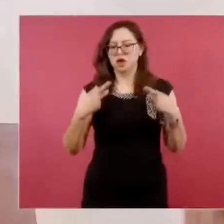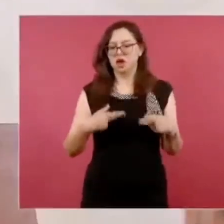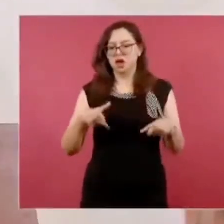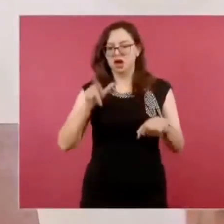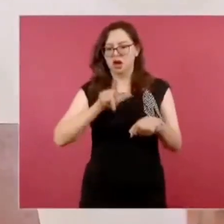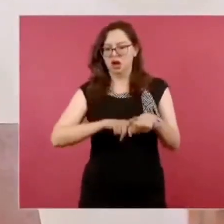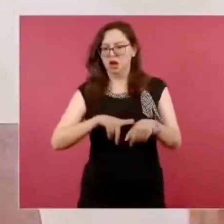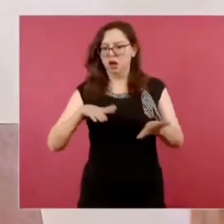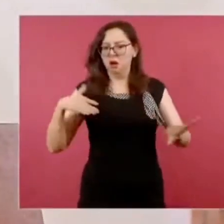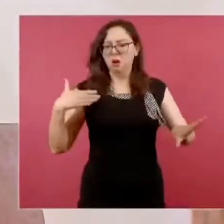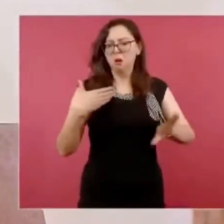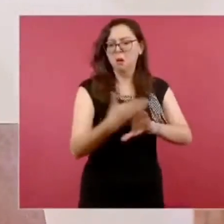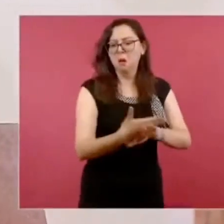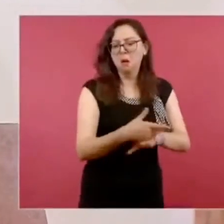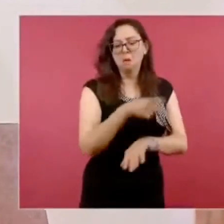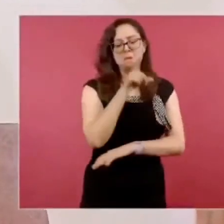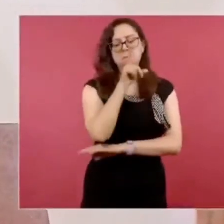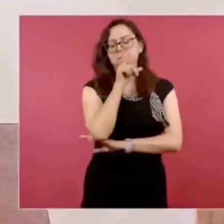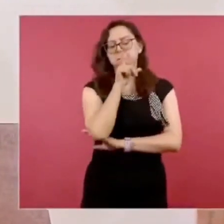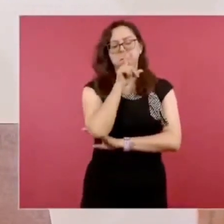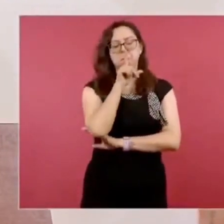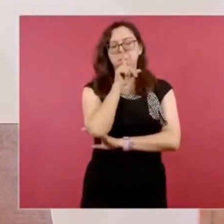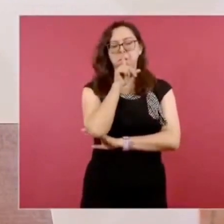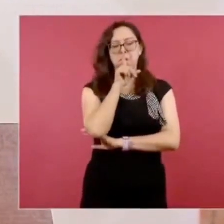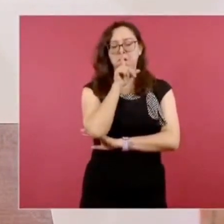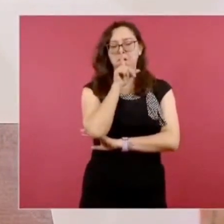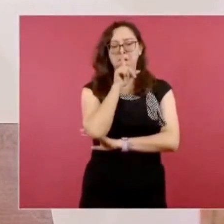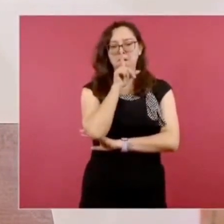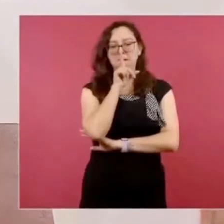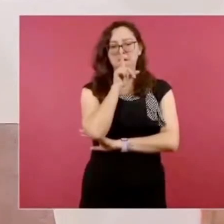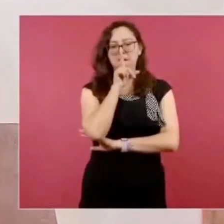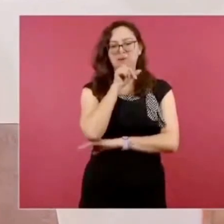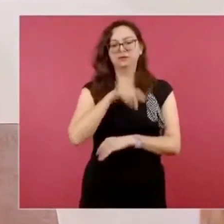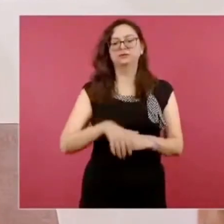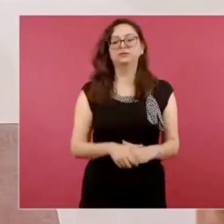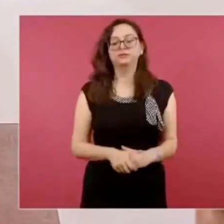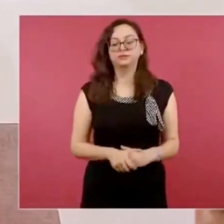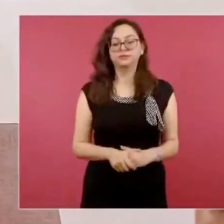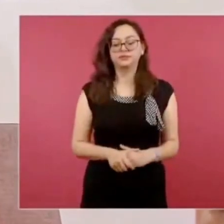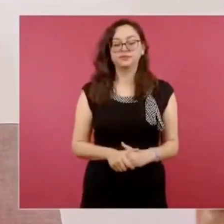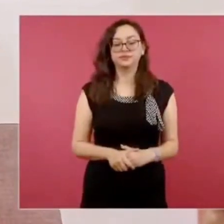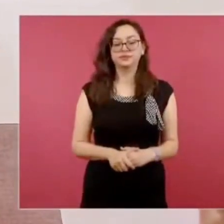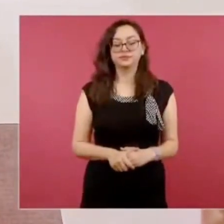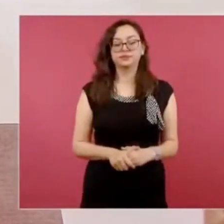para